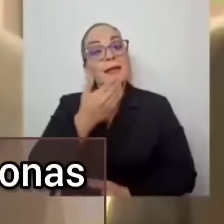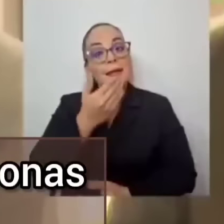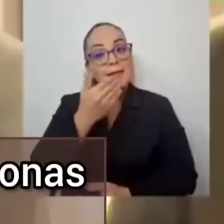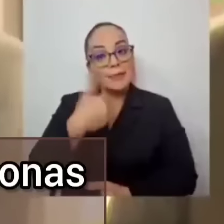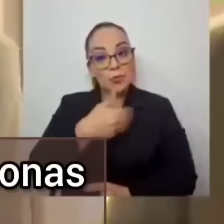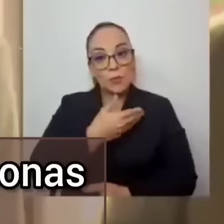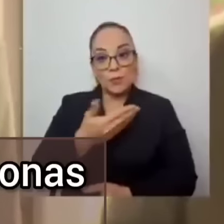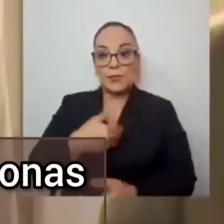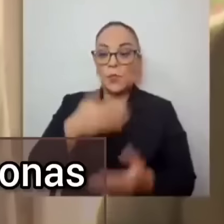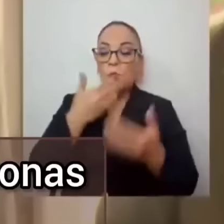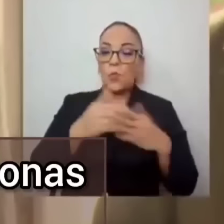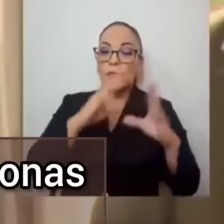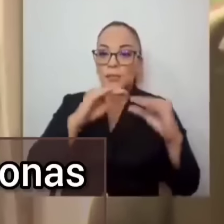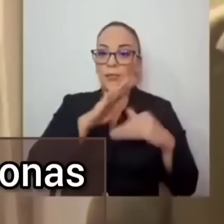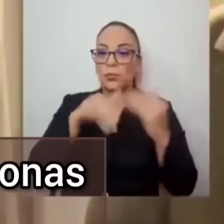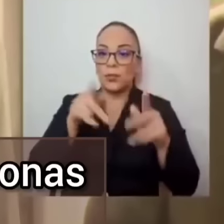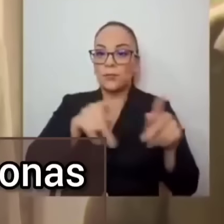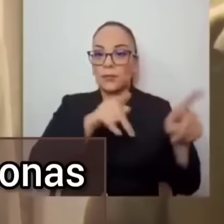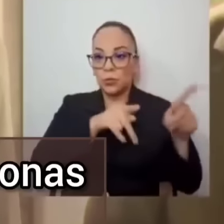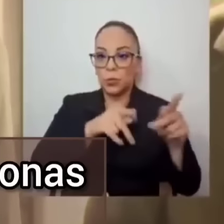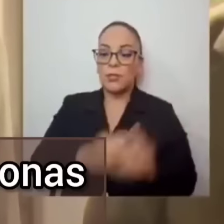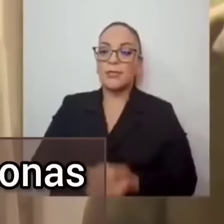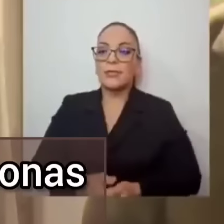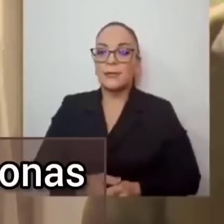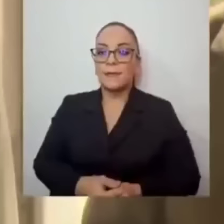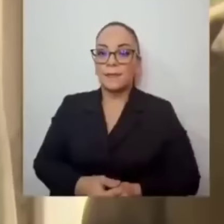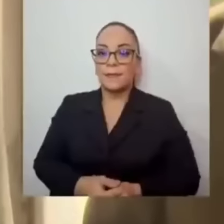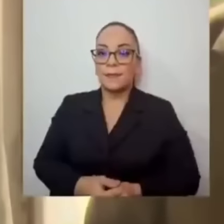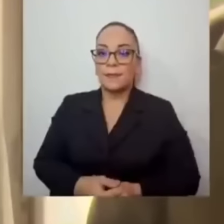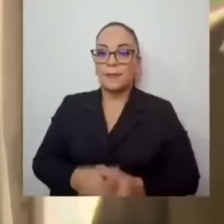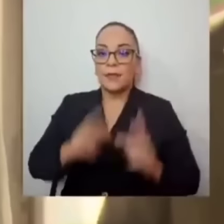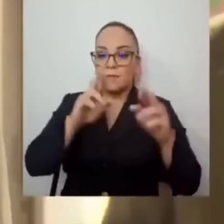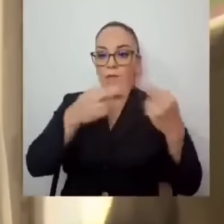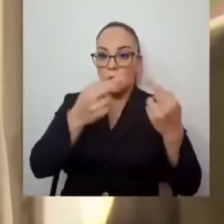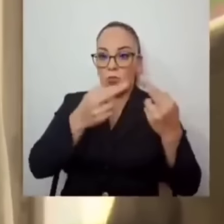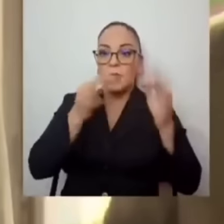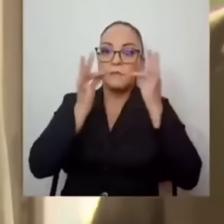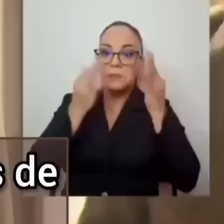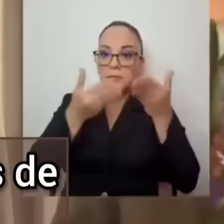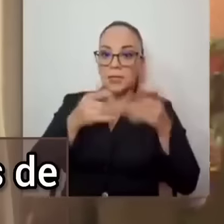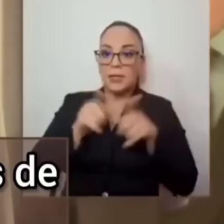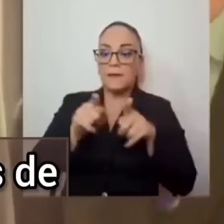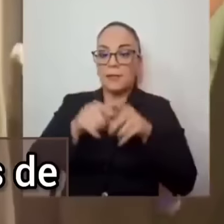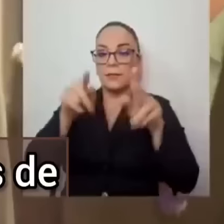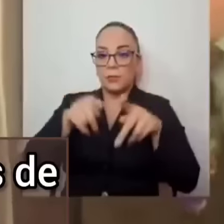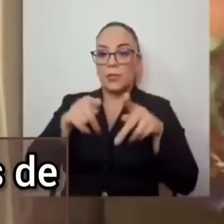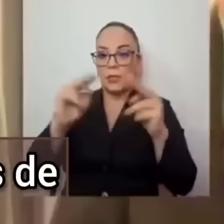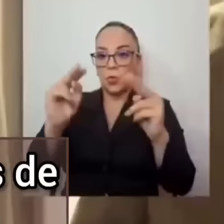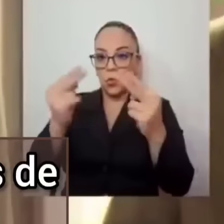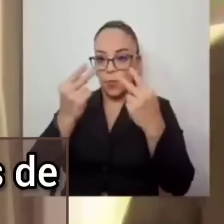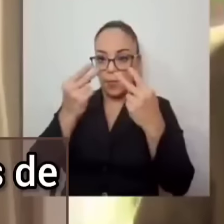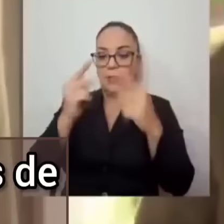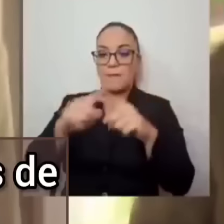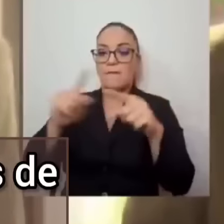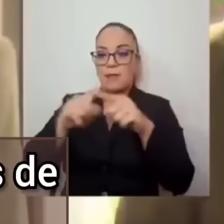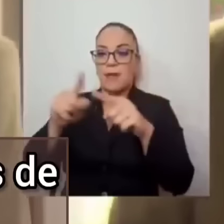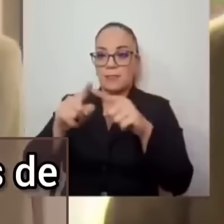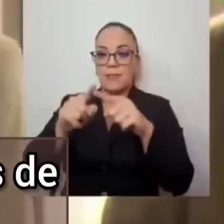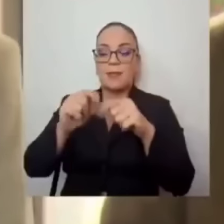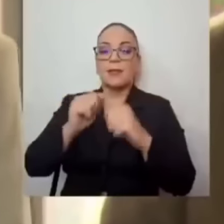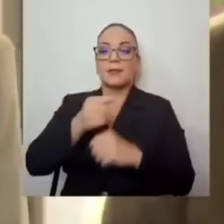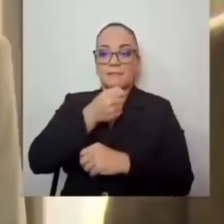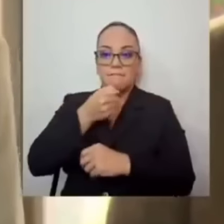buenas tardes a todas las personas aquí reunidas y los que nos escuchan y nos ven por los diferentes medios de